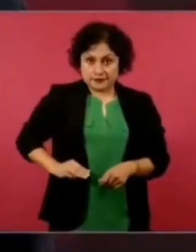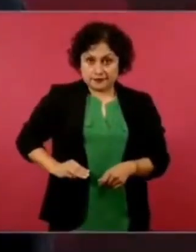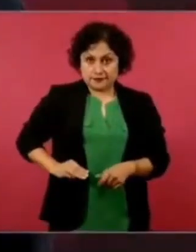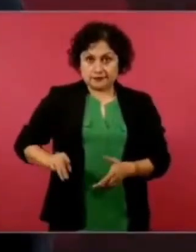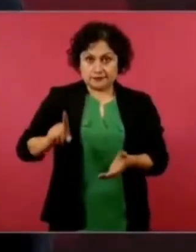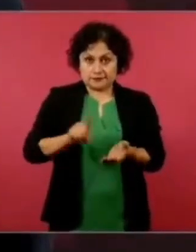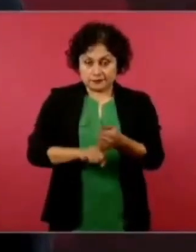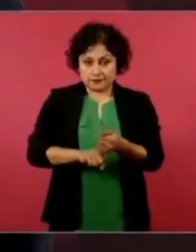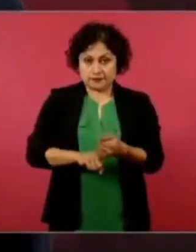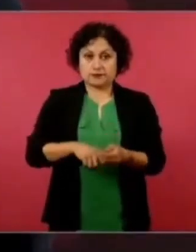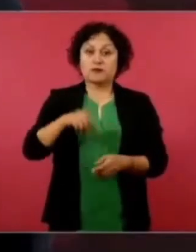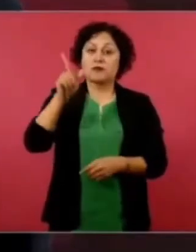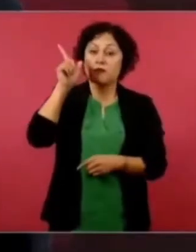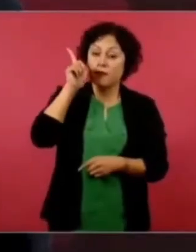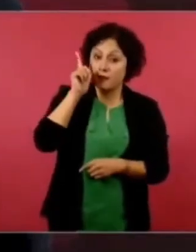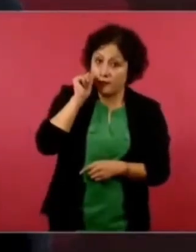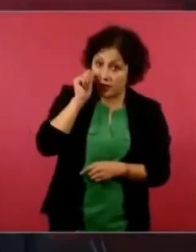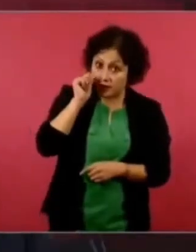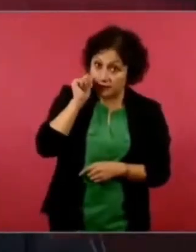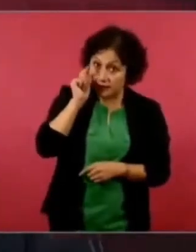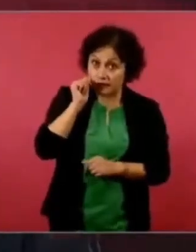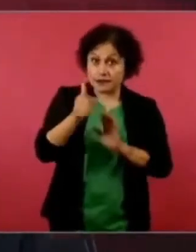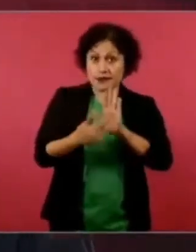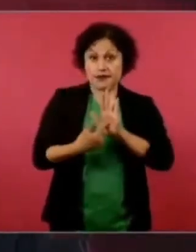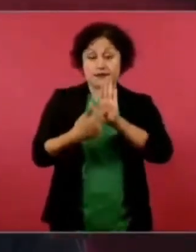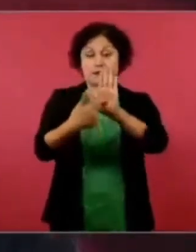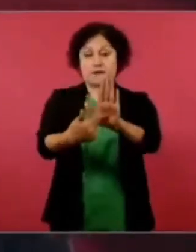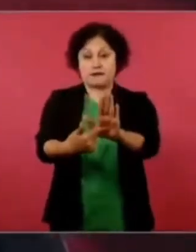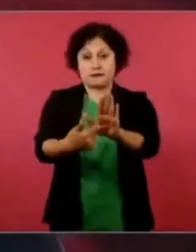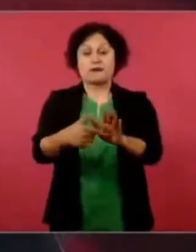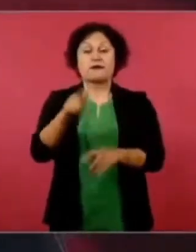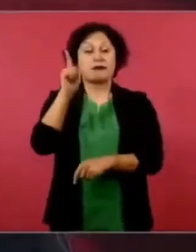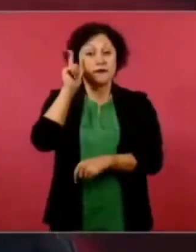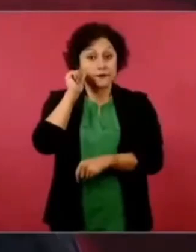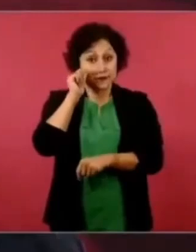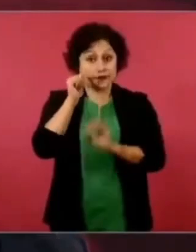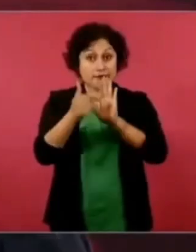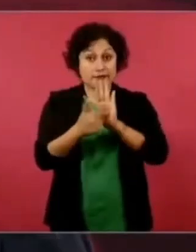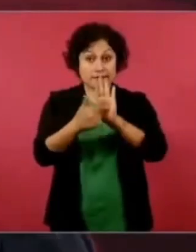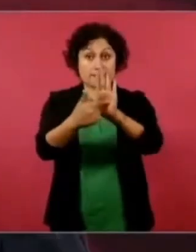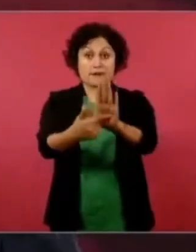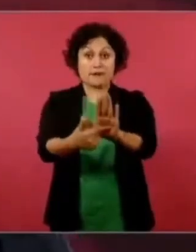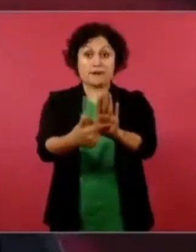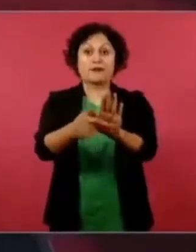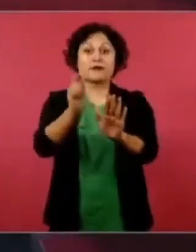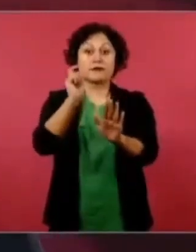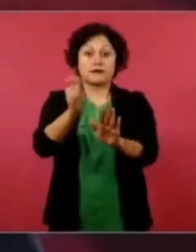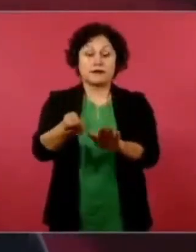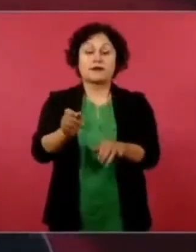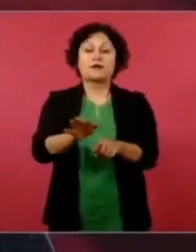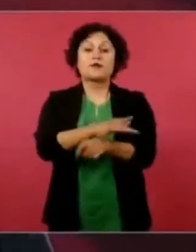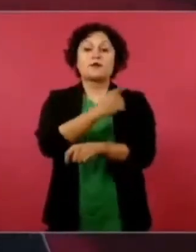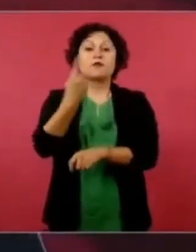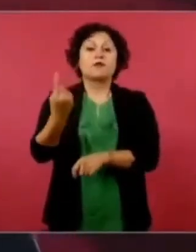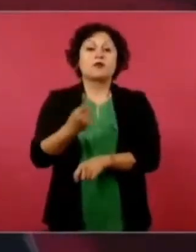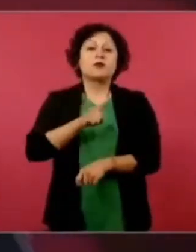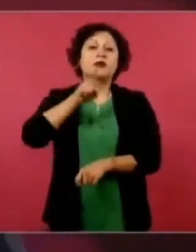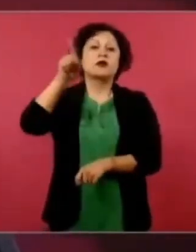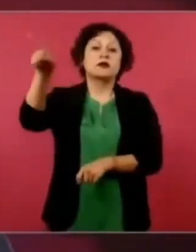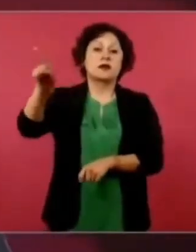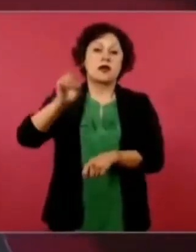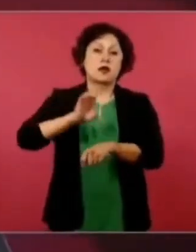Mañana vamos a presentar, mañana vamos a presentar, porque vino hasta una periodista de Colombia